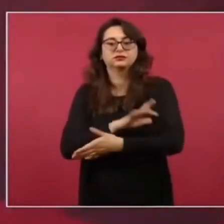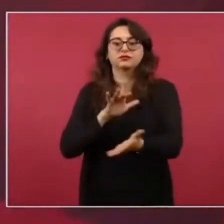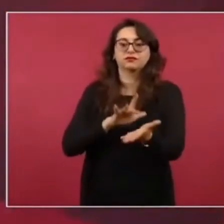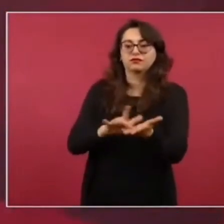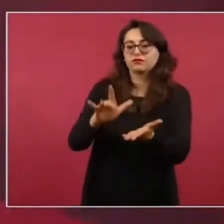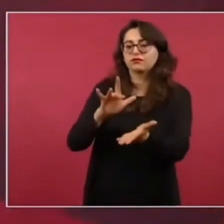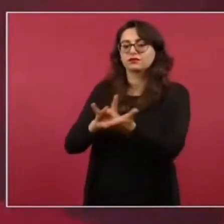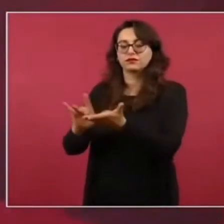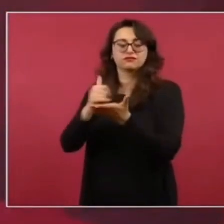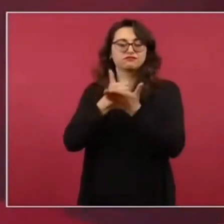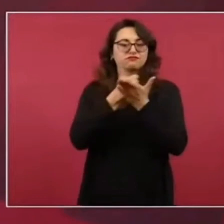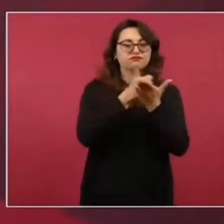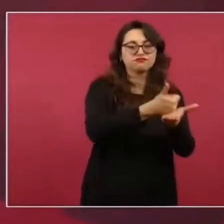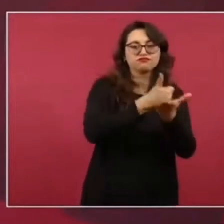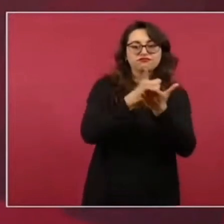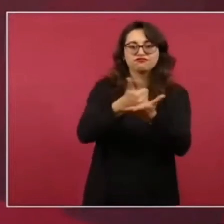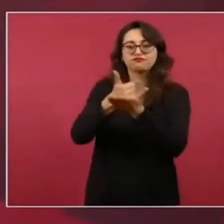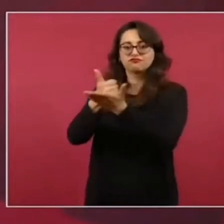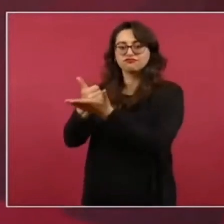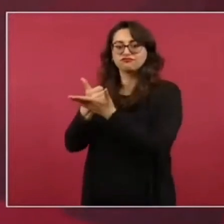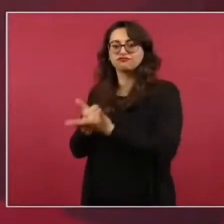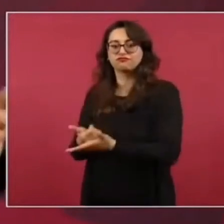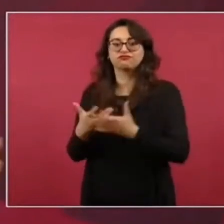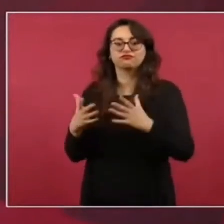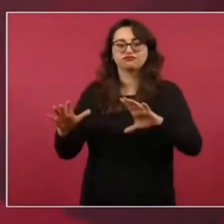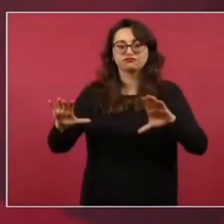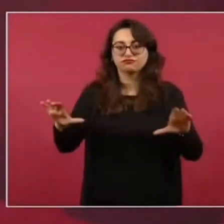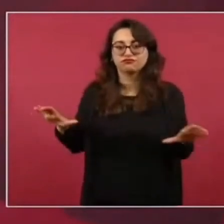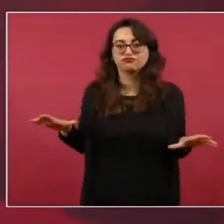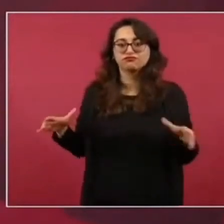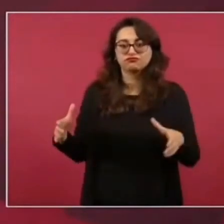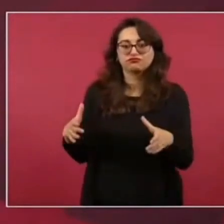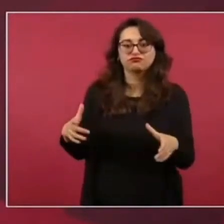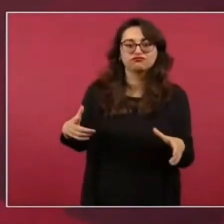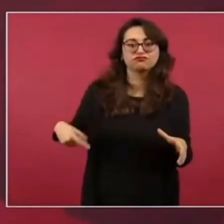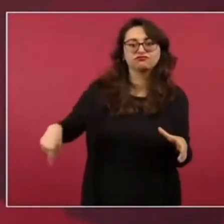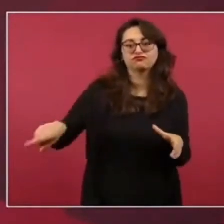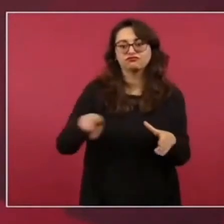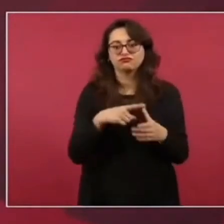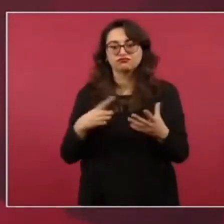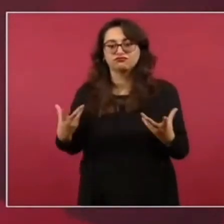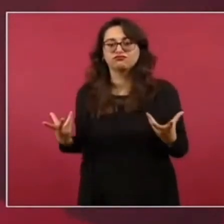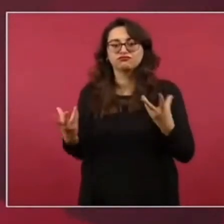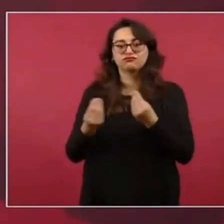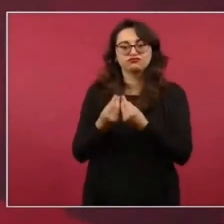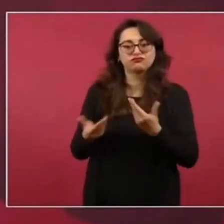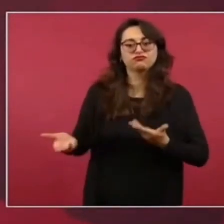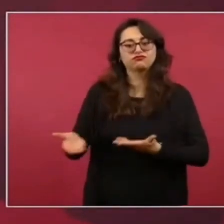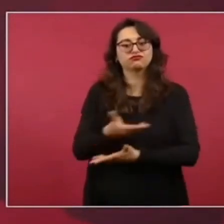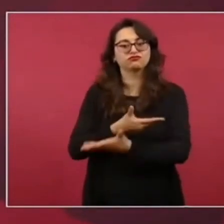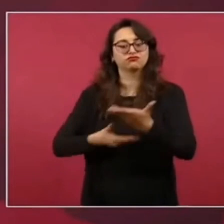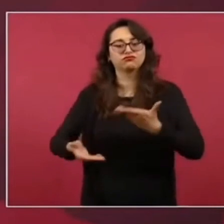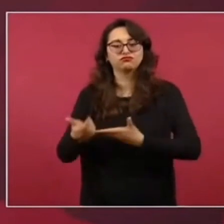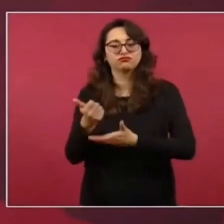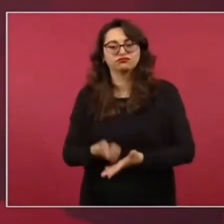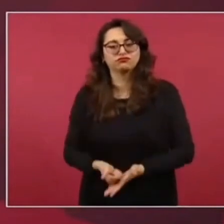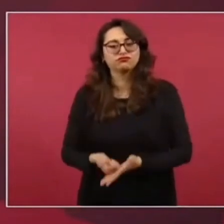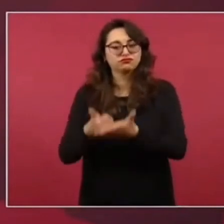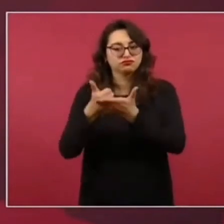fraternidad, en la comunidad, ayuda mutua, tequio,